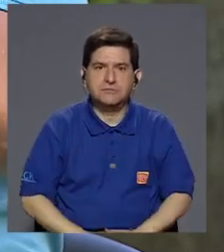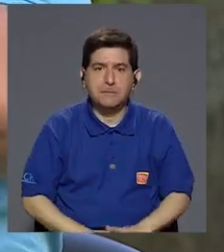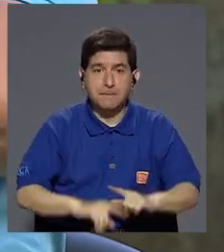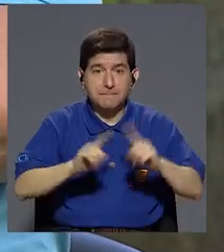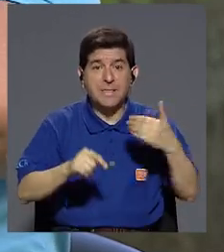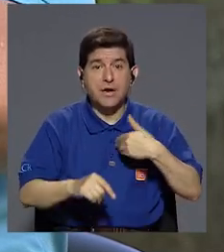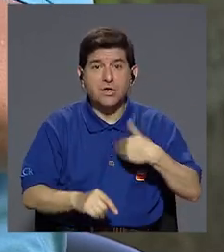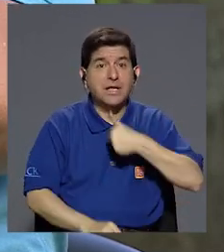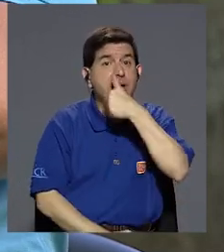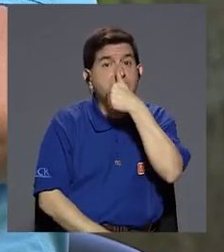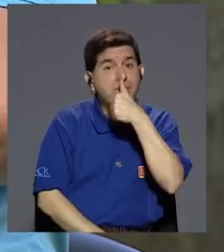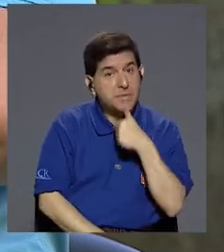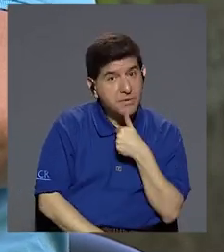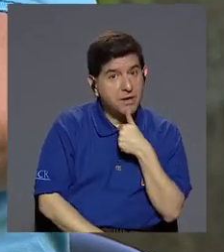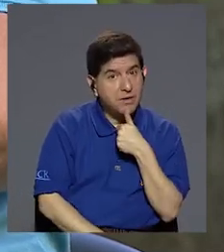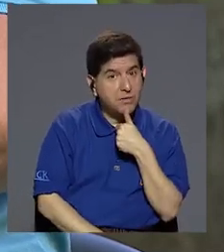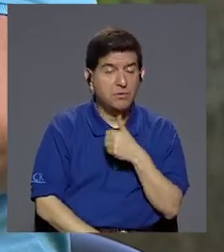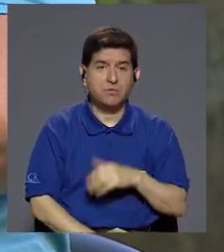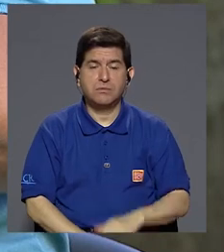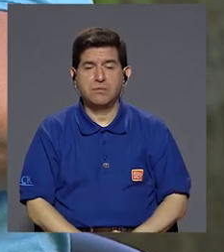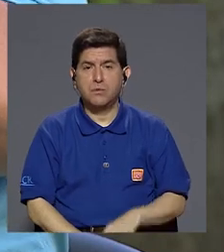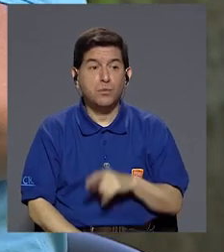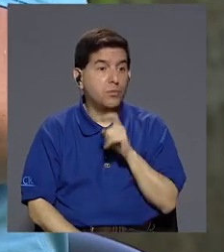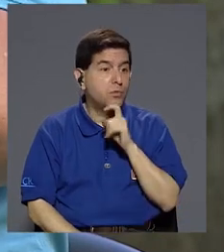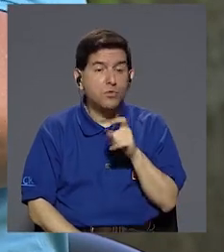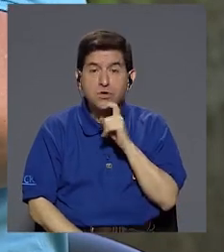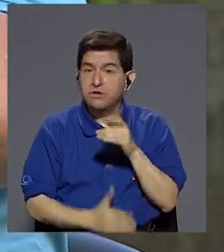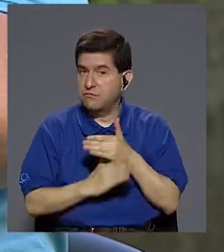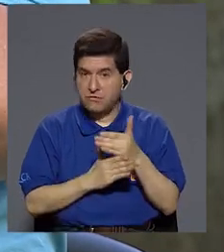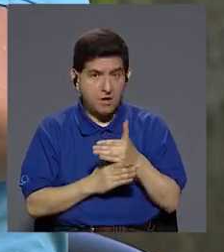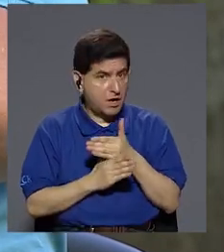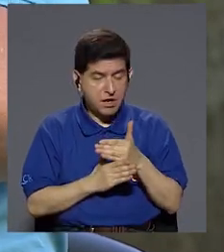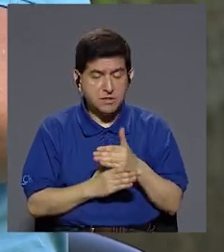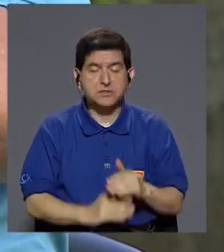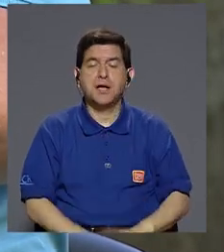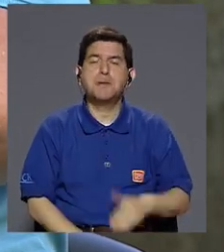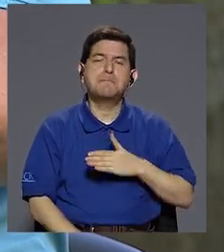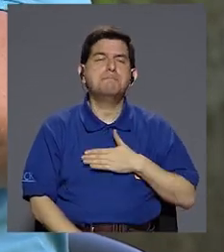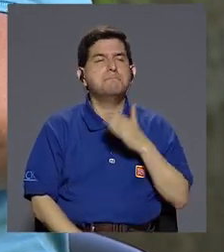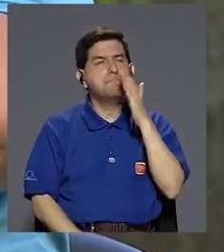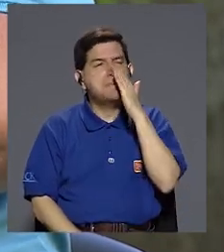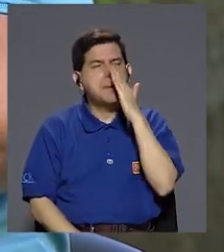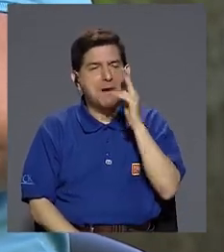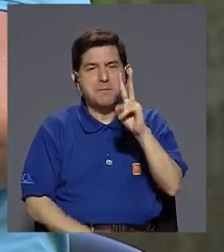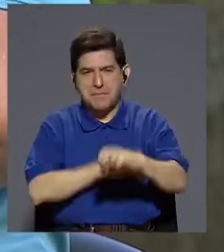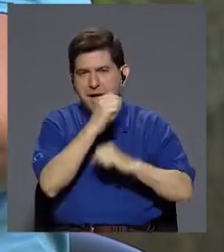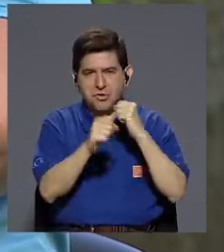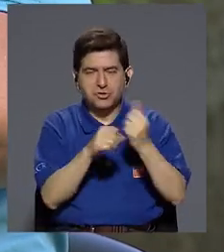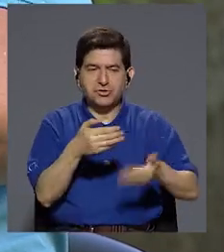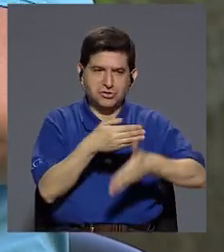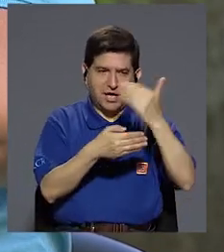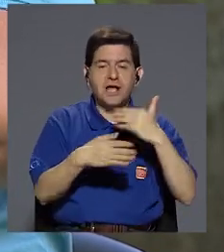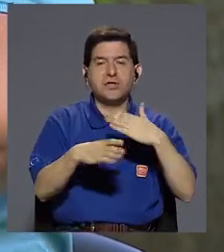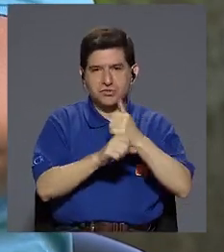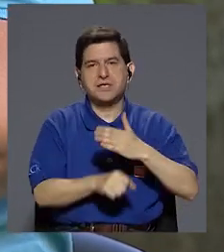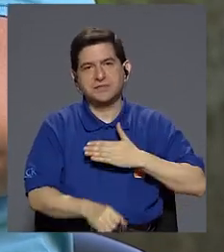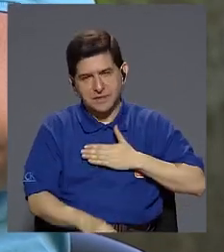pero la tenemos en lo privado, ¿verdad? Y difícilmente la compartimos. Bueno, mi mamá lo hizo hace como dos años conmigo,